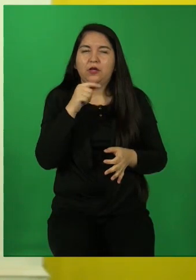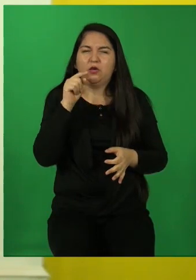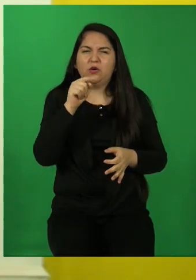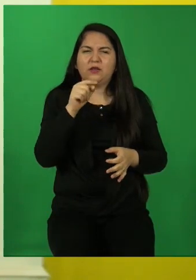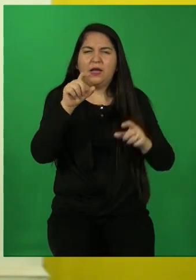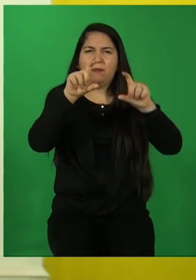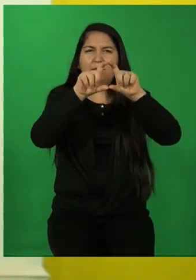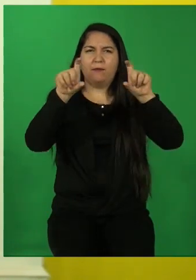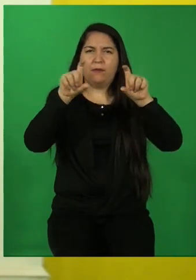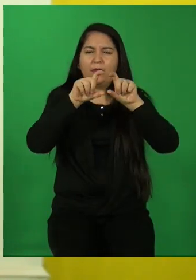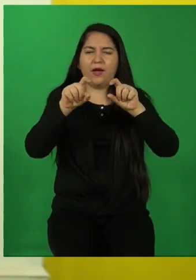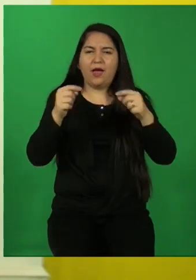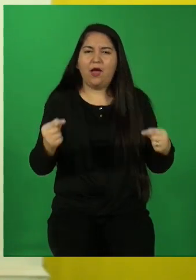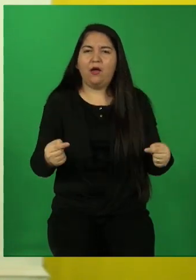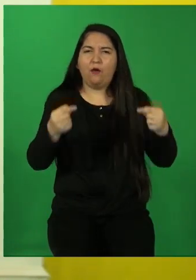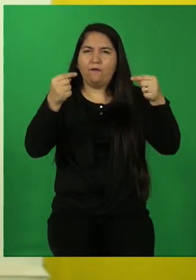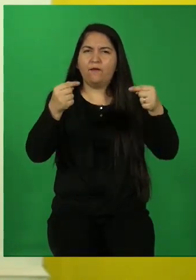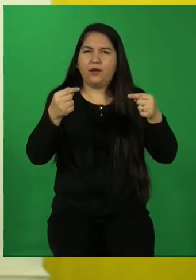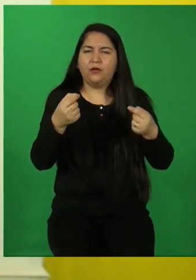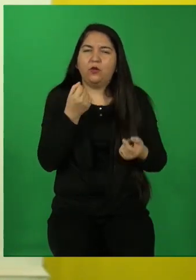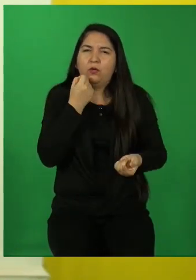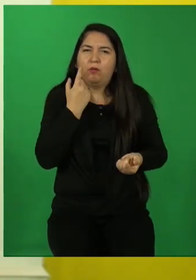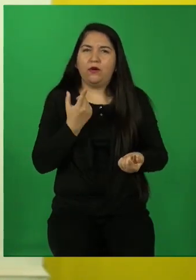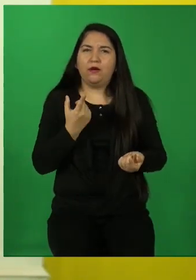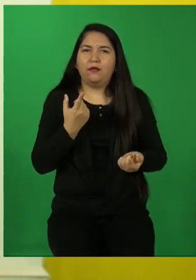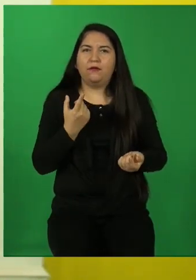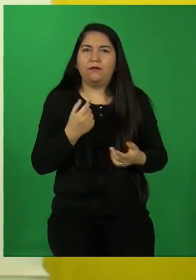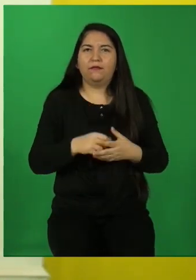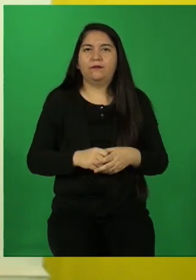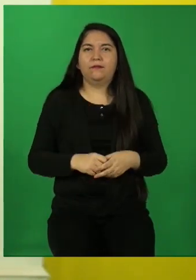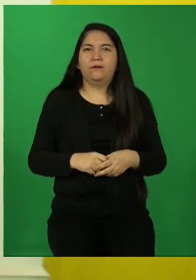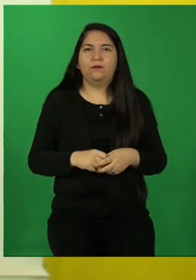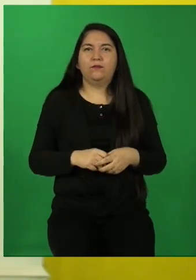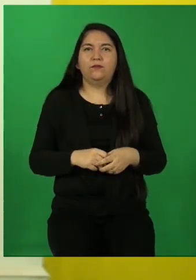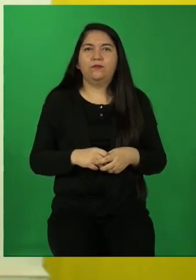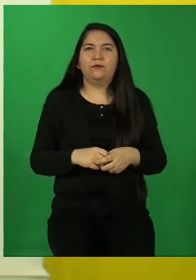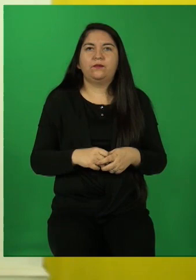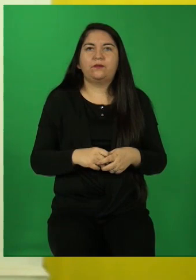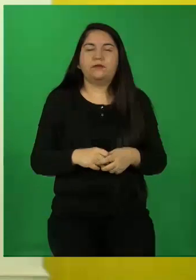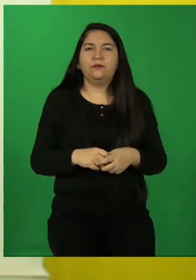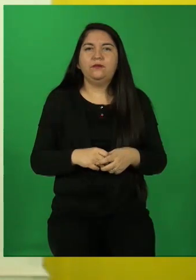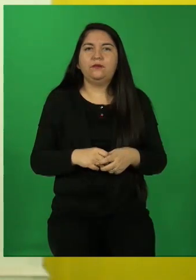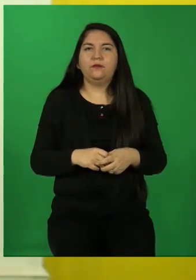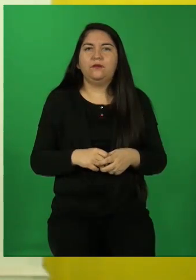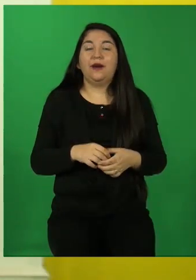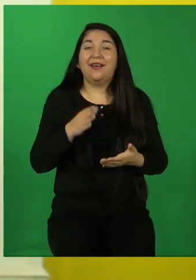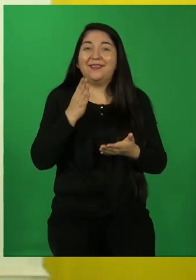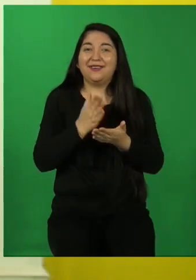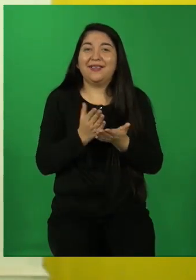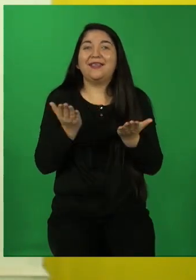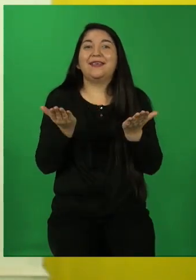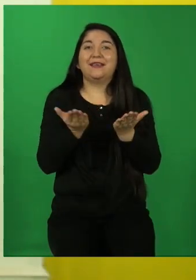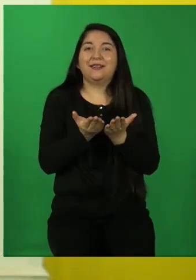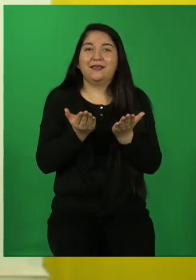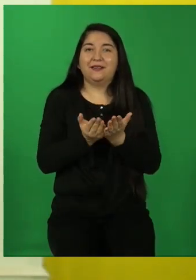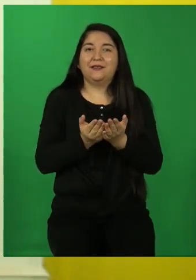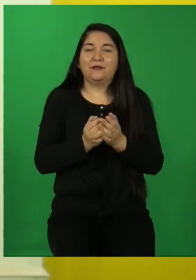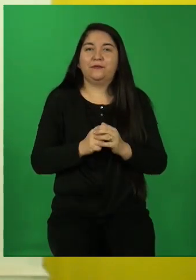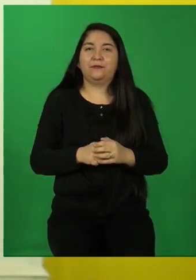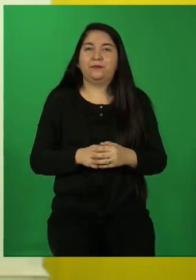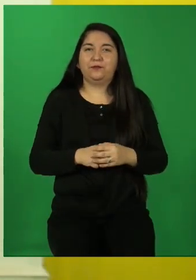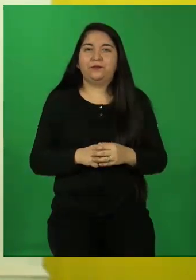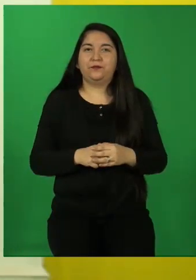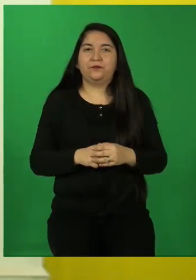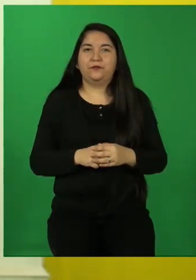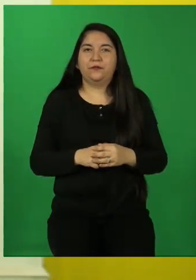allí, qué conflictos se presentaban. Hasta acá dejo mi clase, estereotipos,